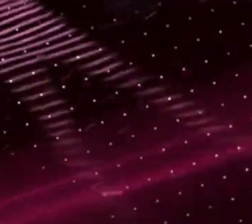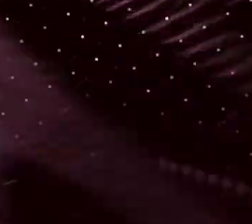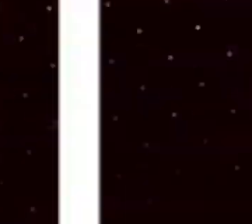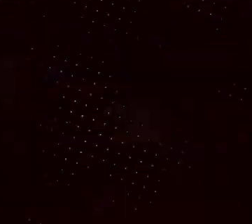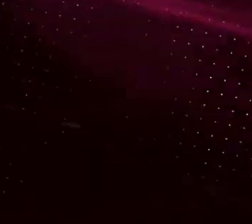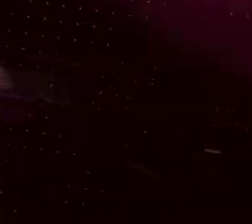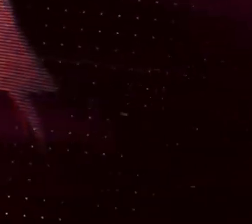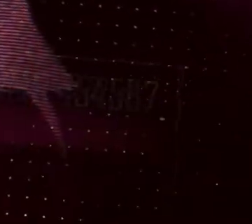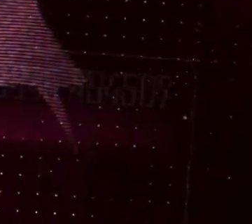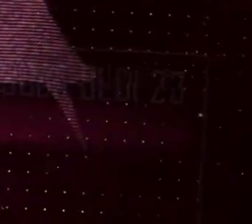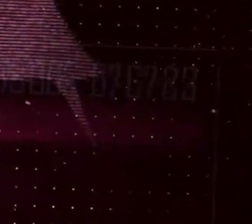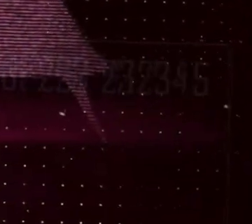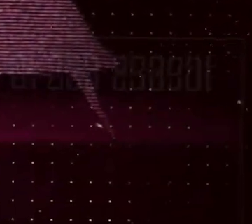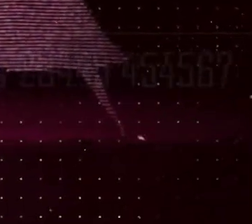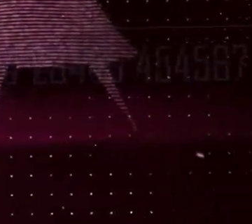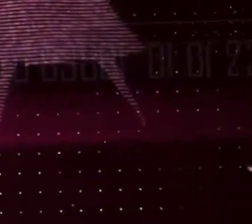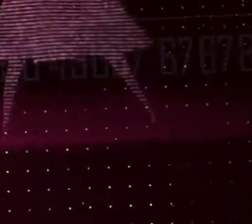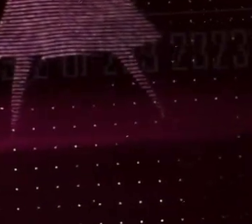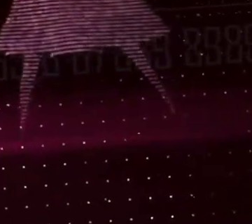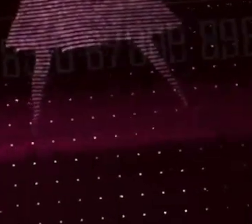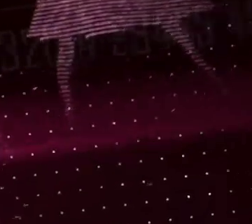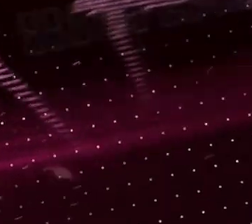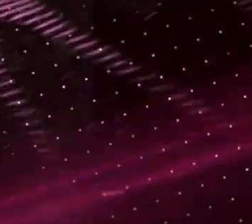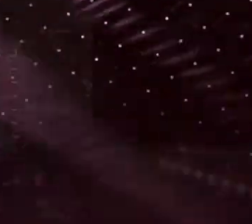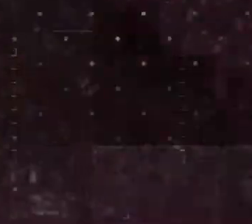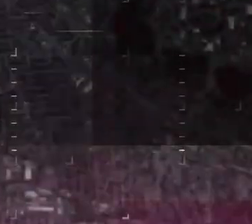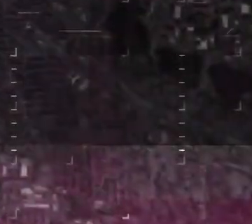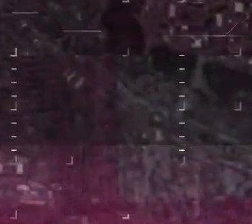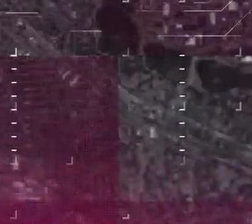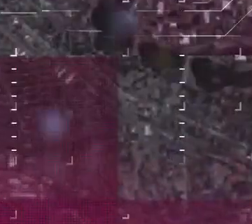¡Hasta la ¡Suscríbete!